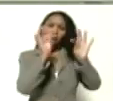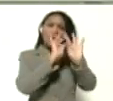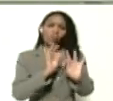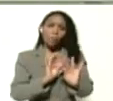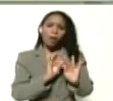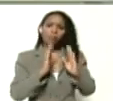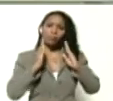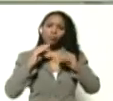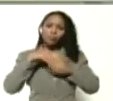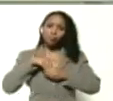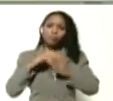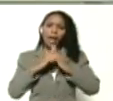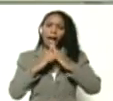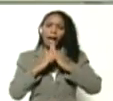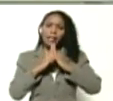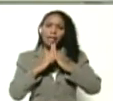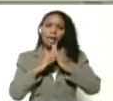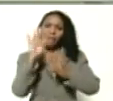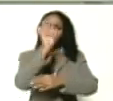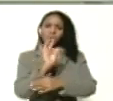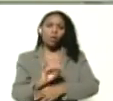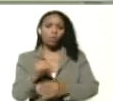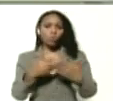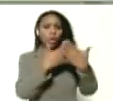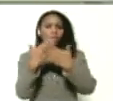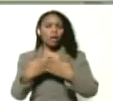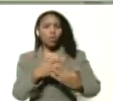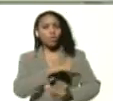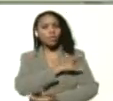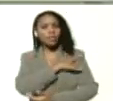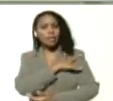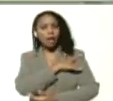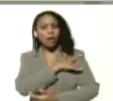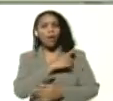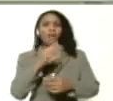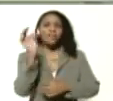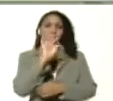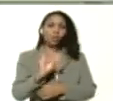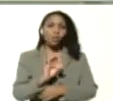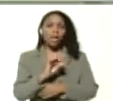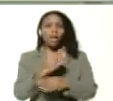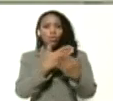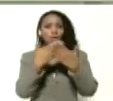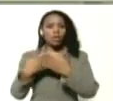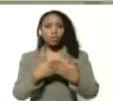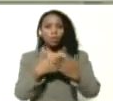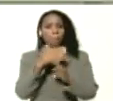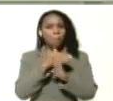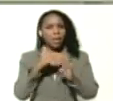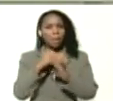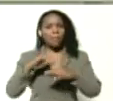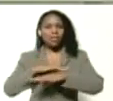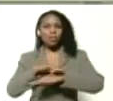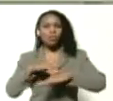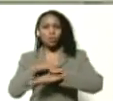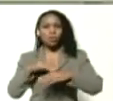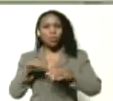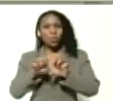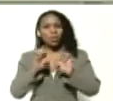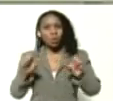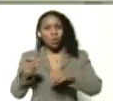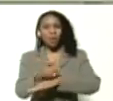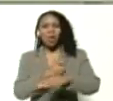desde la casa, y la Federación Venezolana, de Estudiantes Universitarios, la Federación Venezolana, de Estudiantes de Educación Media, Ministerio de Educación, gobernadores,